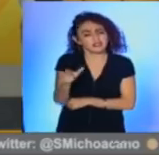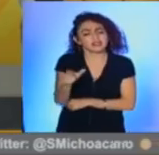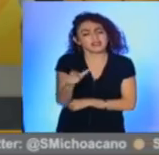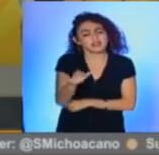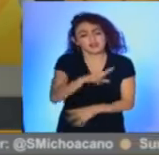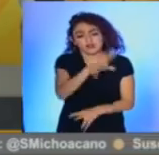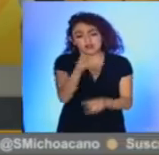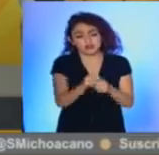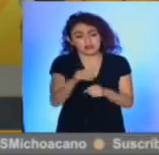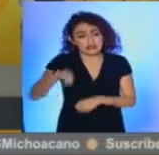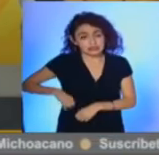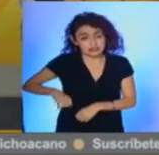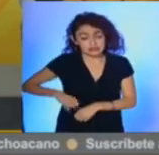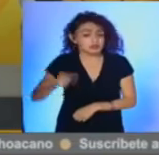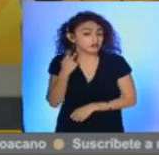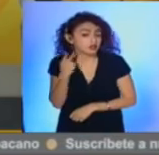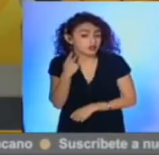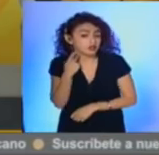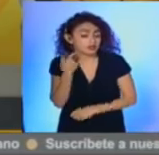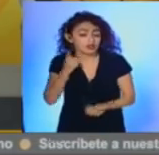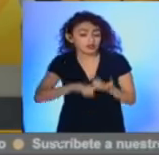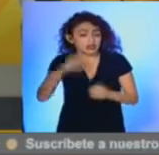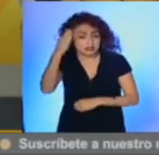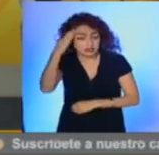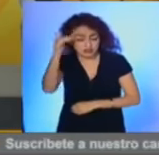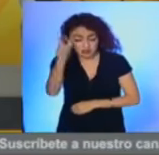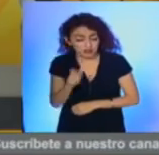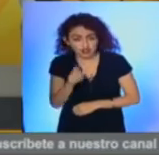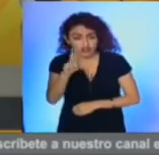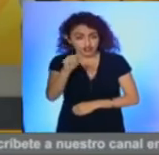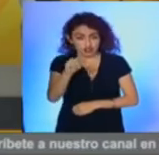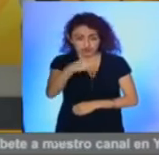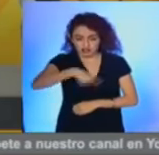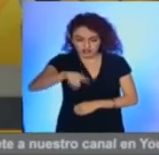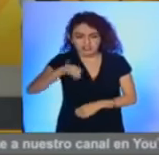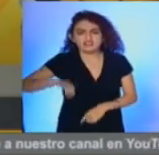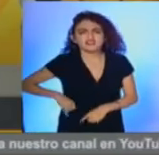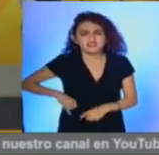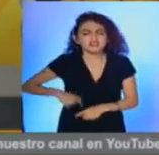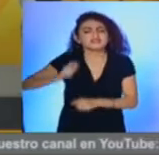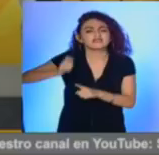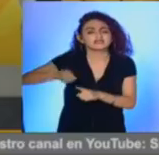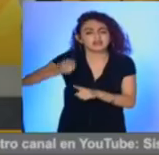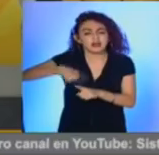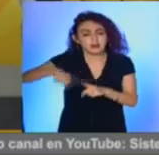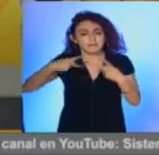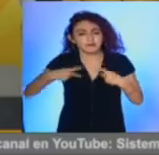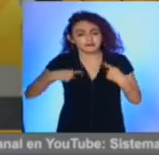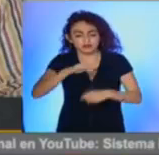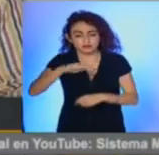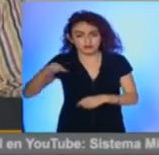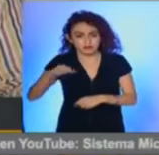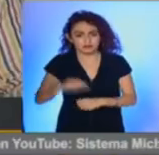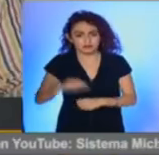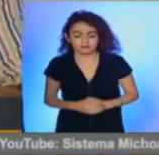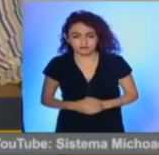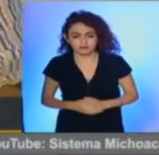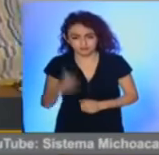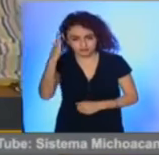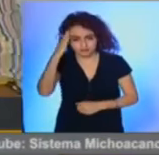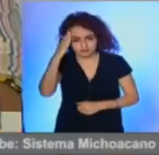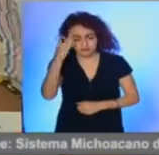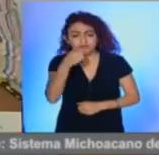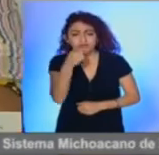intereses no de los partidos políticos o de un dirigente sino los intereses de las y los michoacanos hay que recoger el